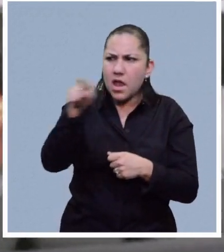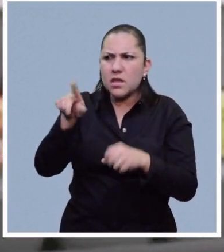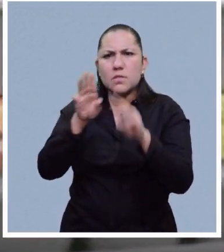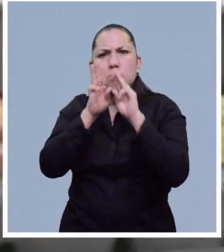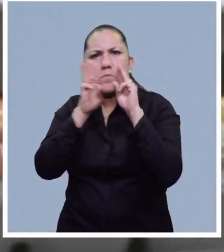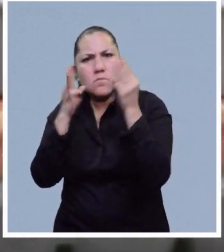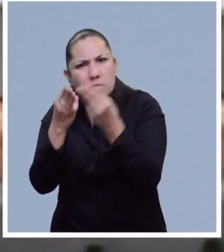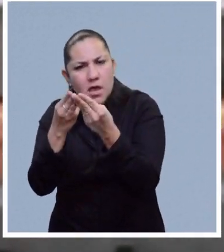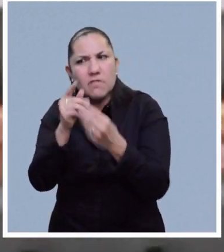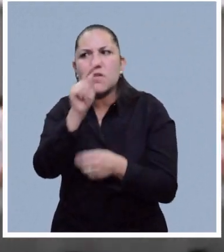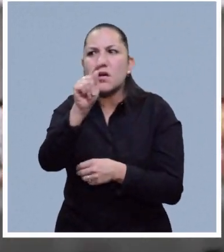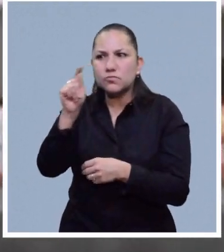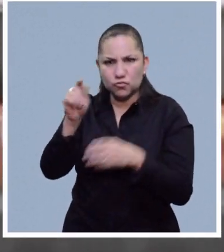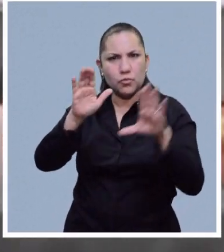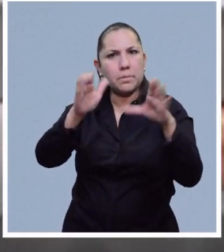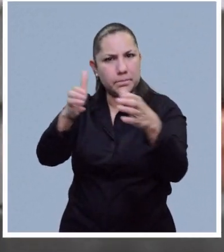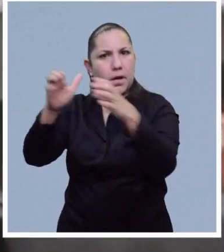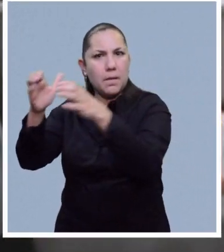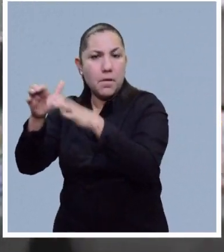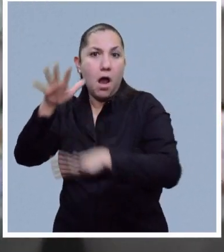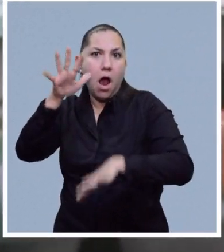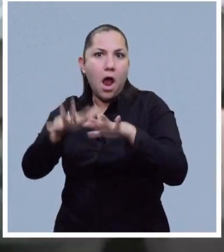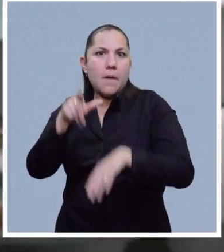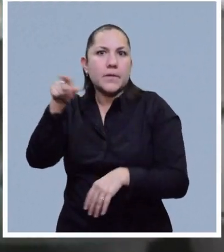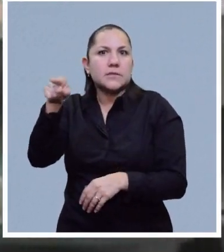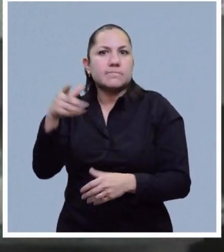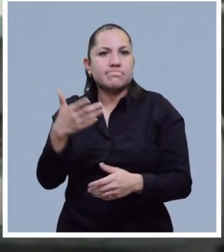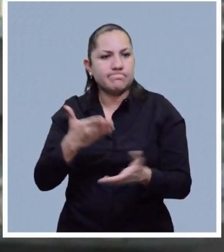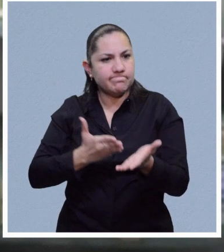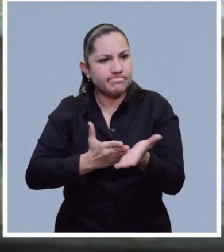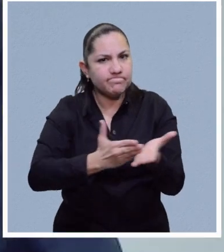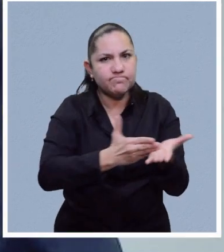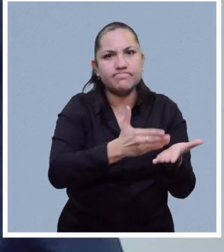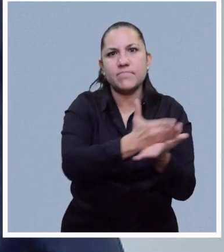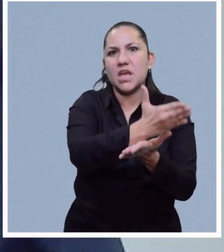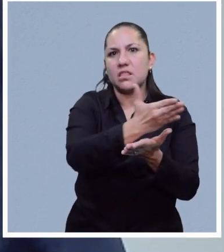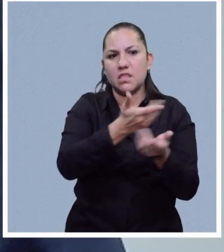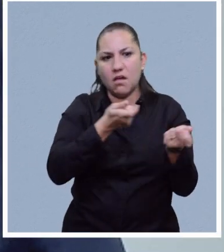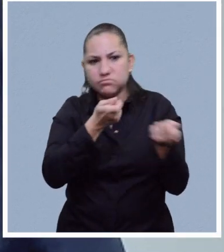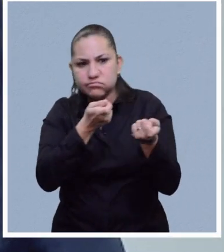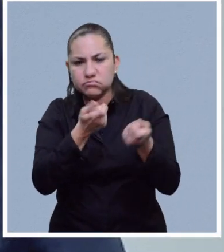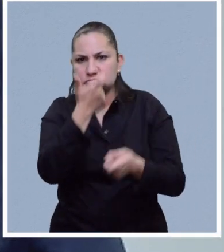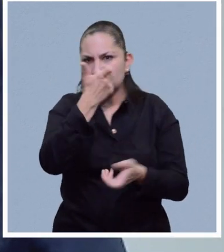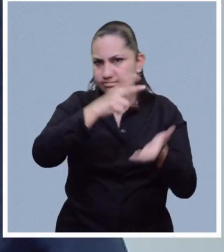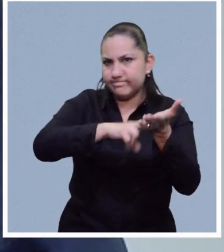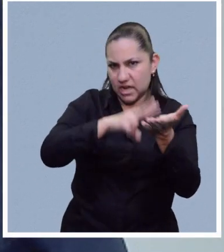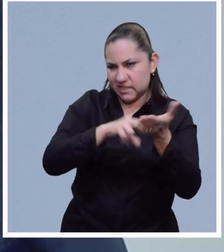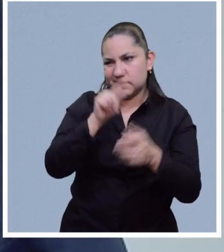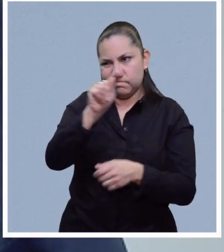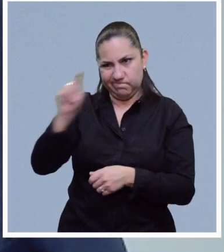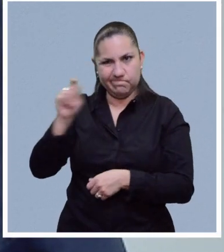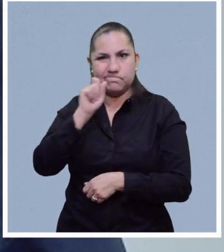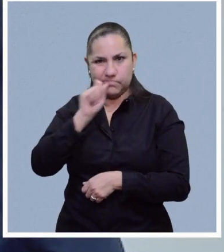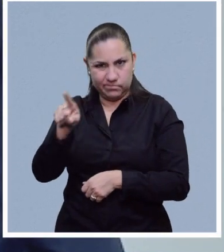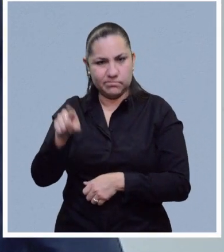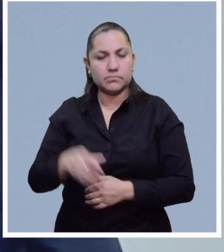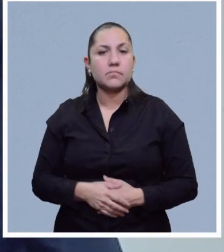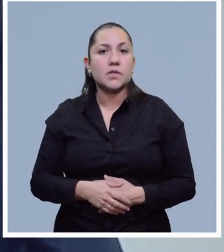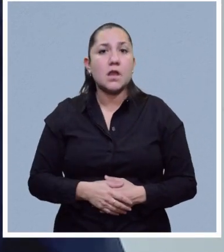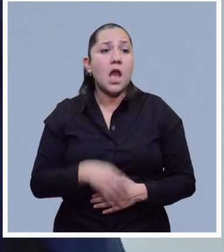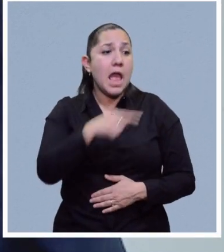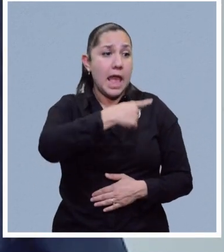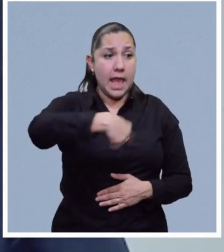en el caso de contrabando de mercancías o productos. El crimen organizado ya dejó sus